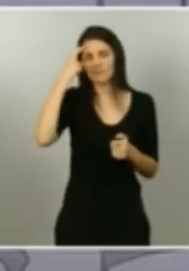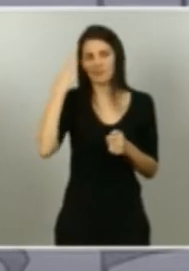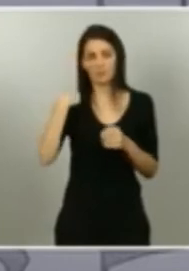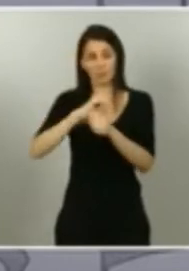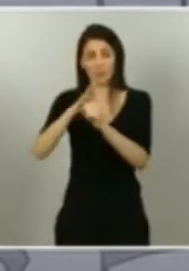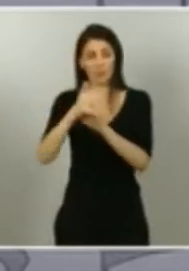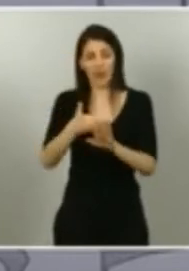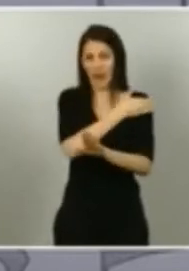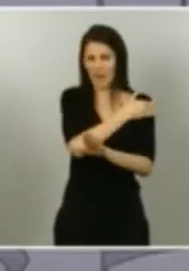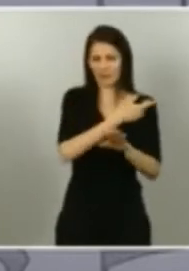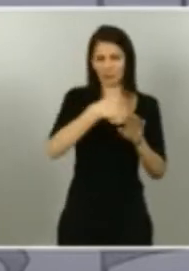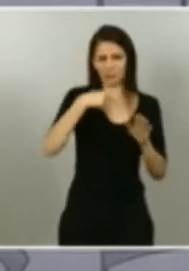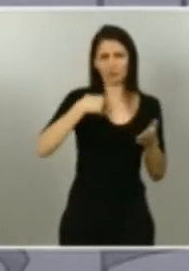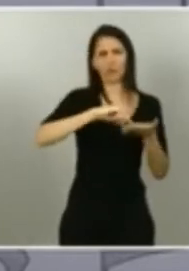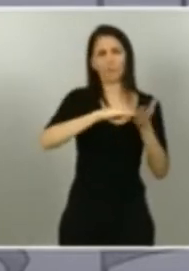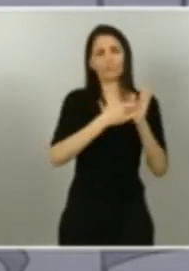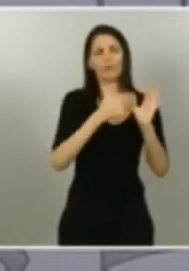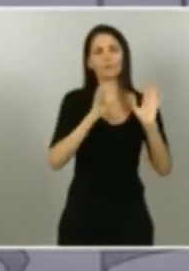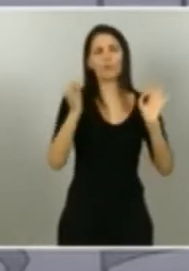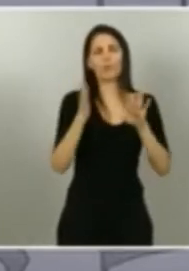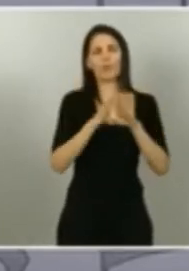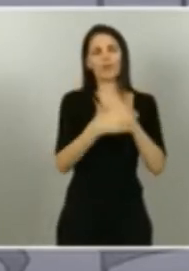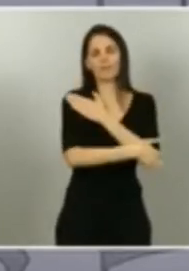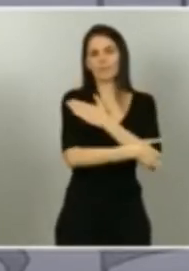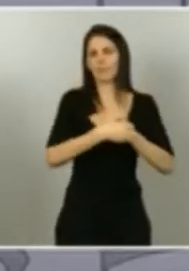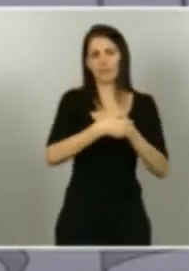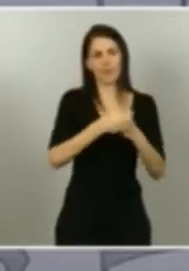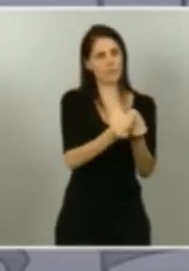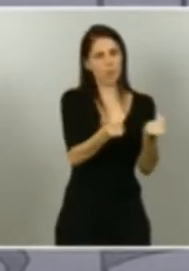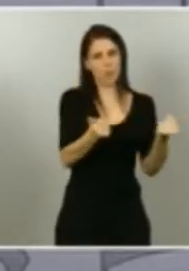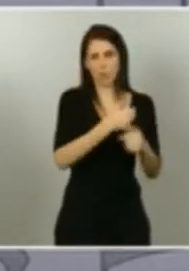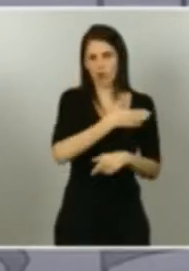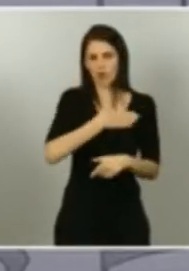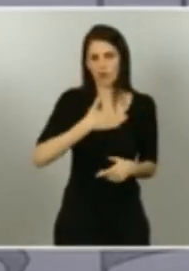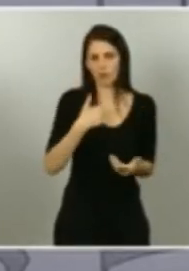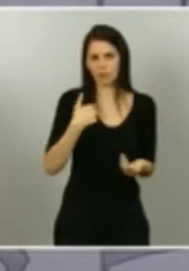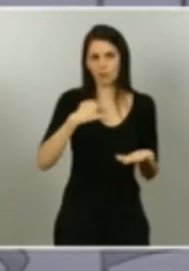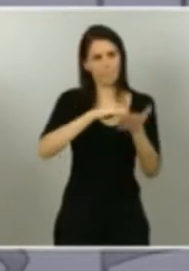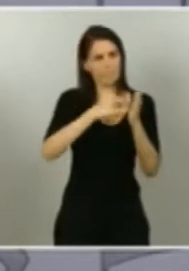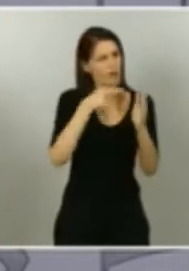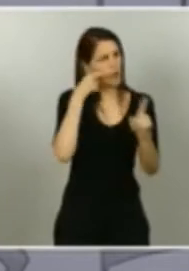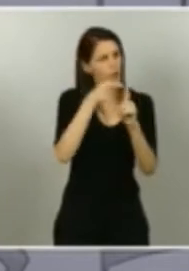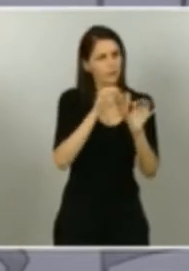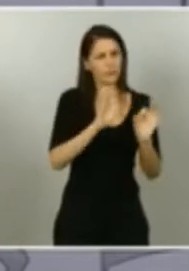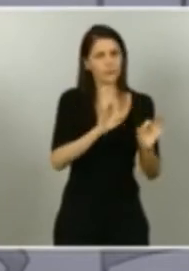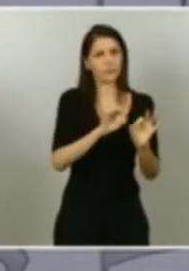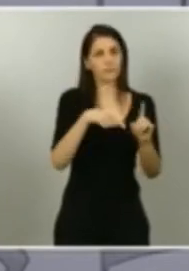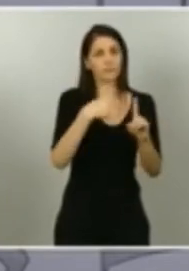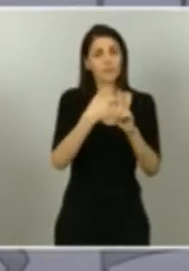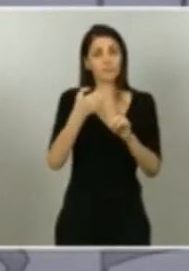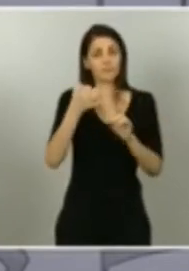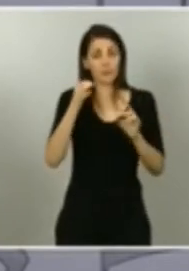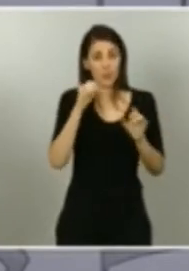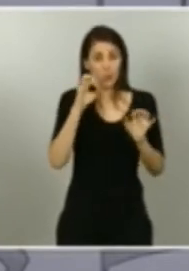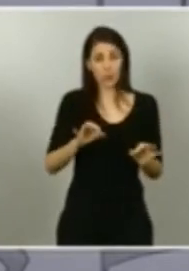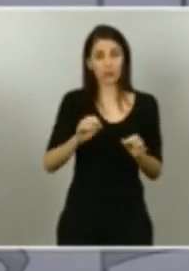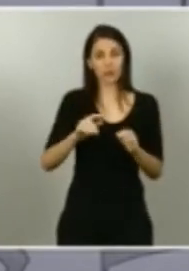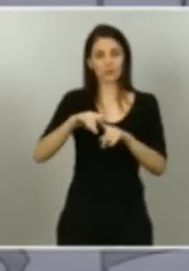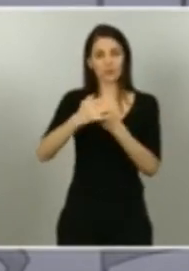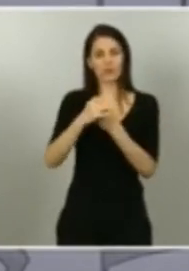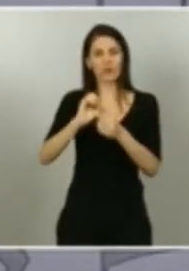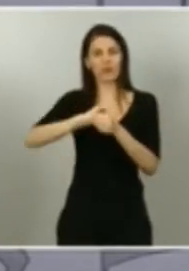la erradicación de la pobreza y el descalabro, como decía antes, que ha originado la crisis del COVID-19, nos ha llevado a acelerar esta medida.